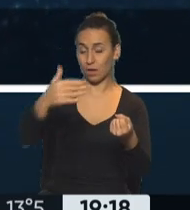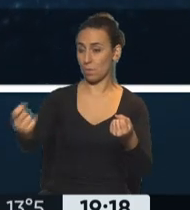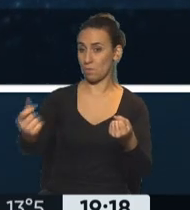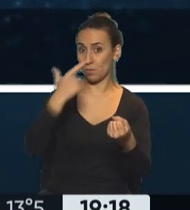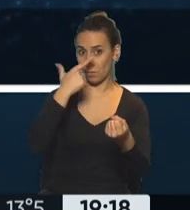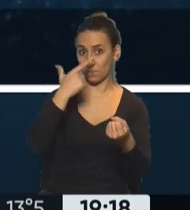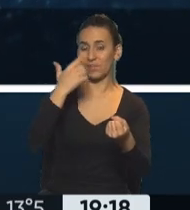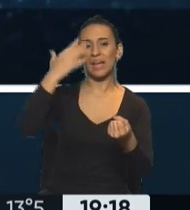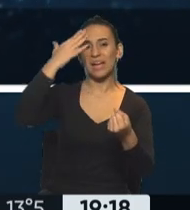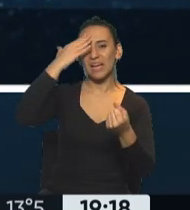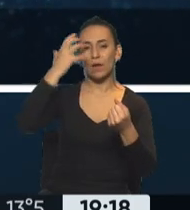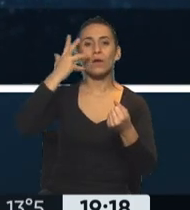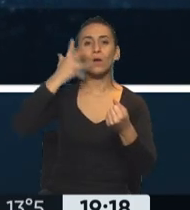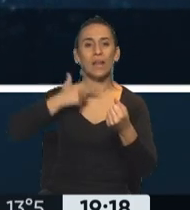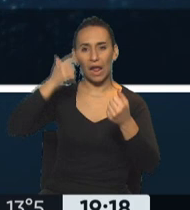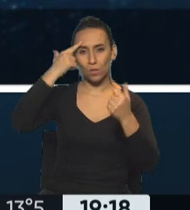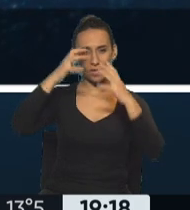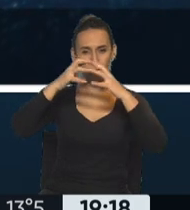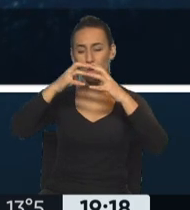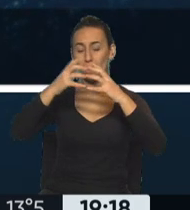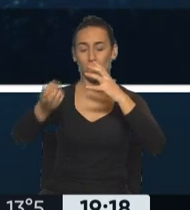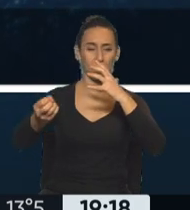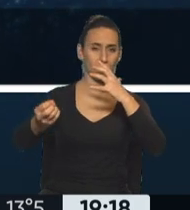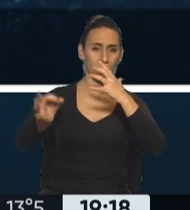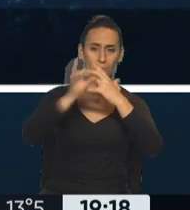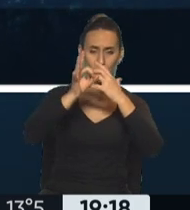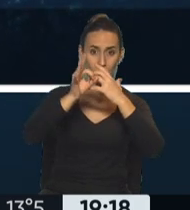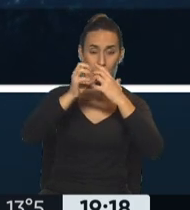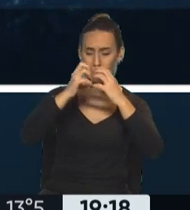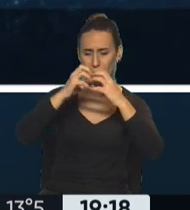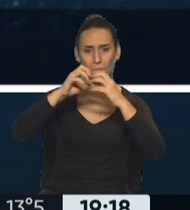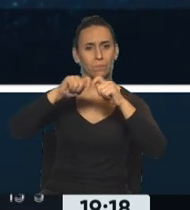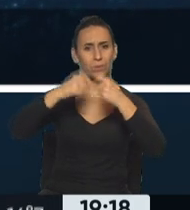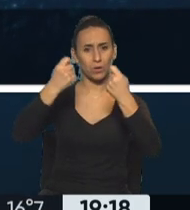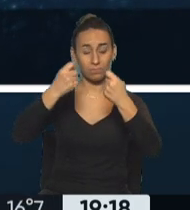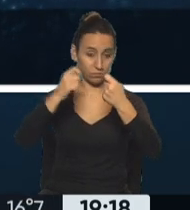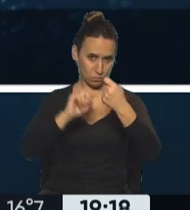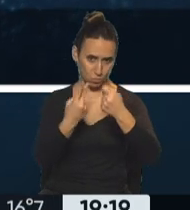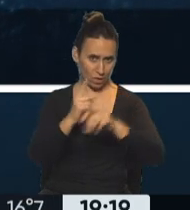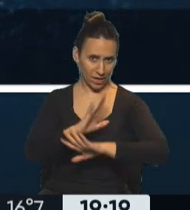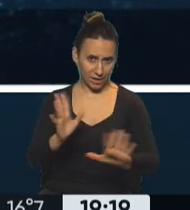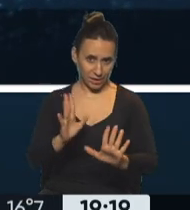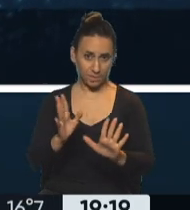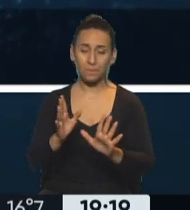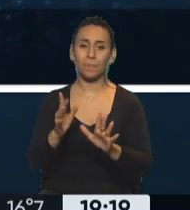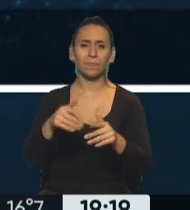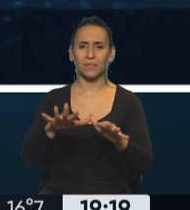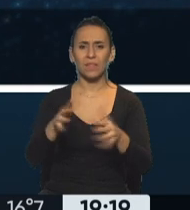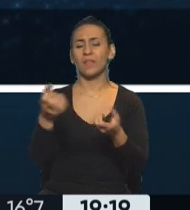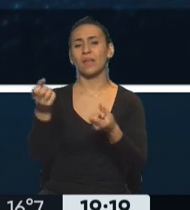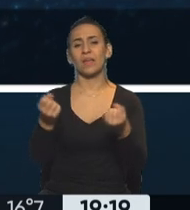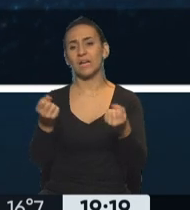que le destruye el cráneo y muere en el momento antes de enfrentar a la camioneta